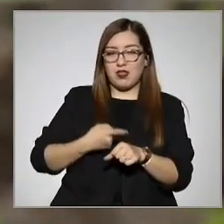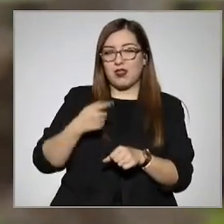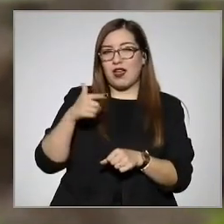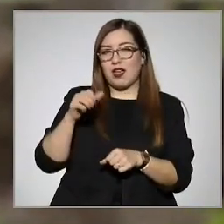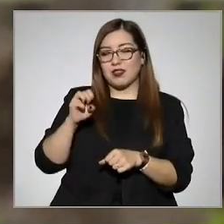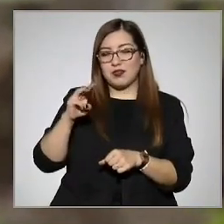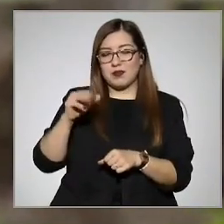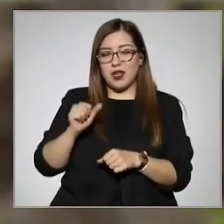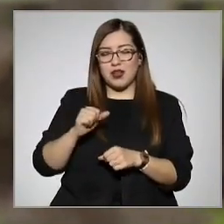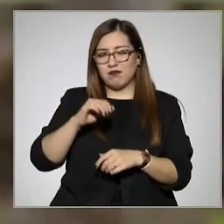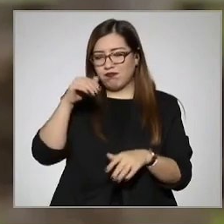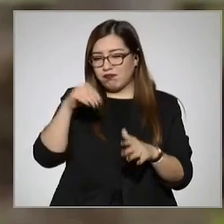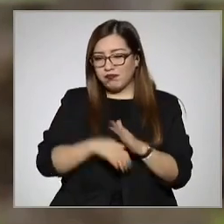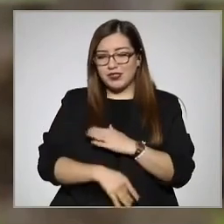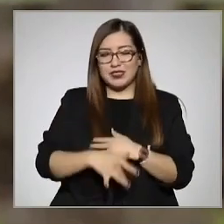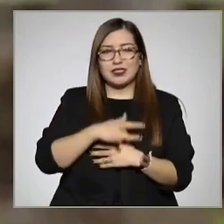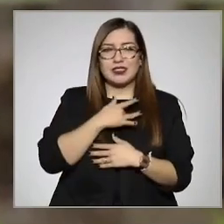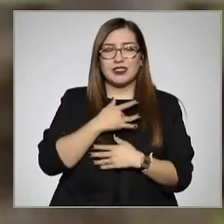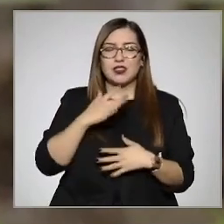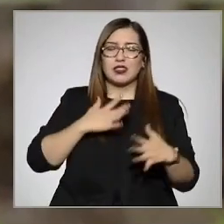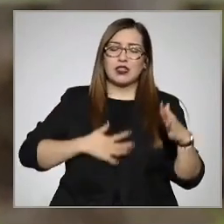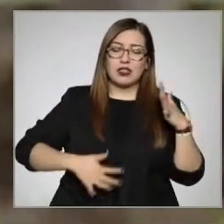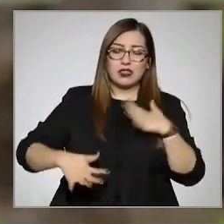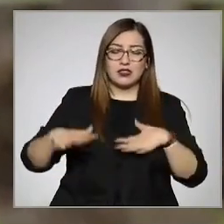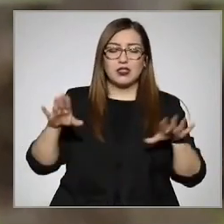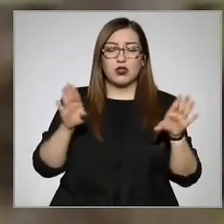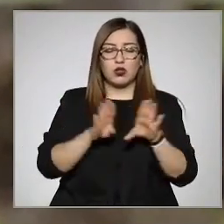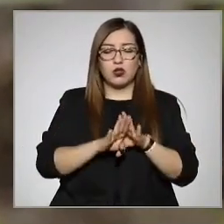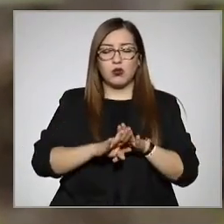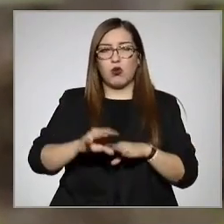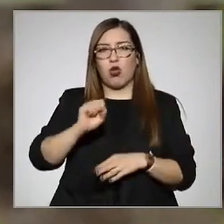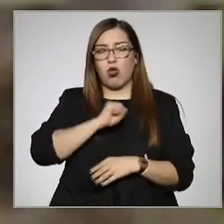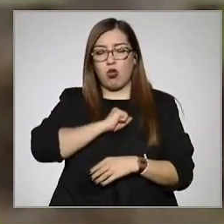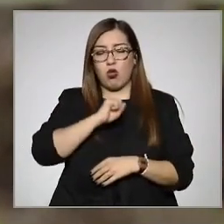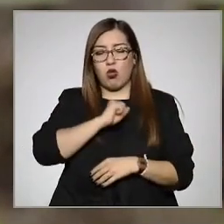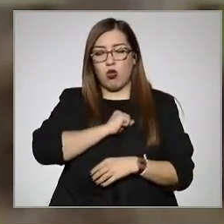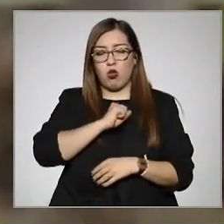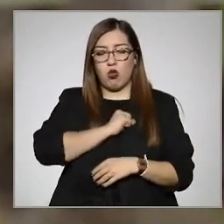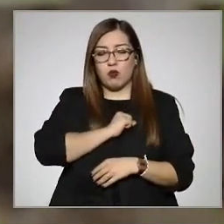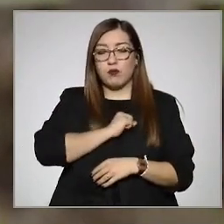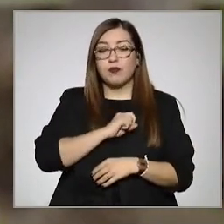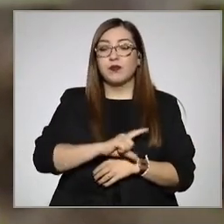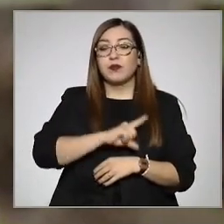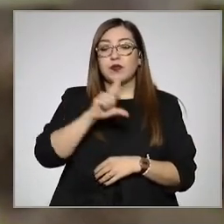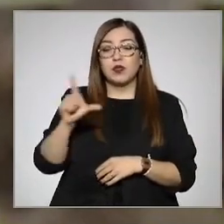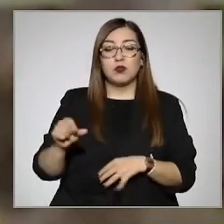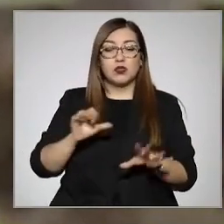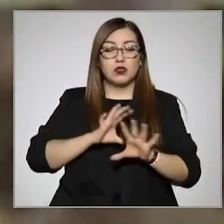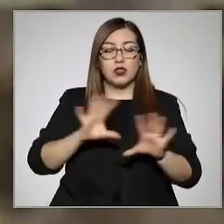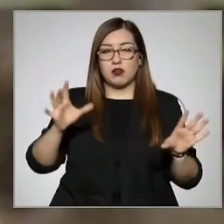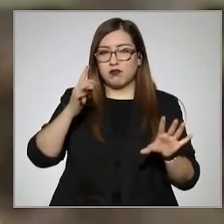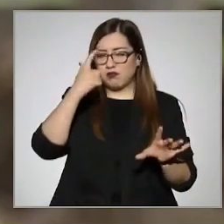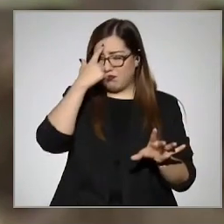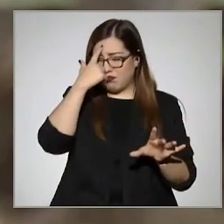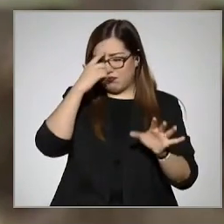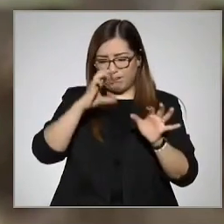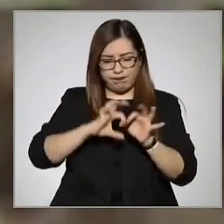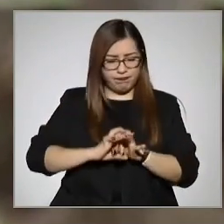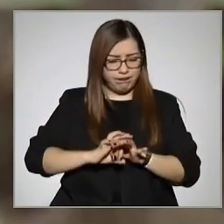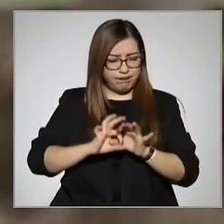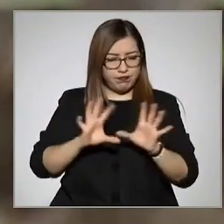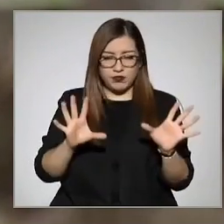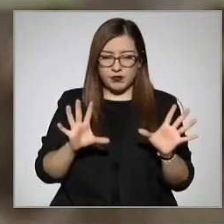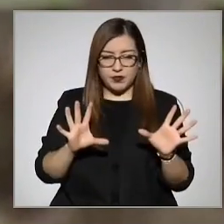a tener sofocamiento, un ataque de tos, sí, hasta que llegaba un punto que perdí el conocimiento. Sí,